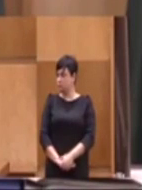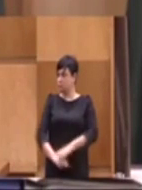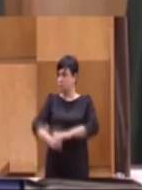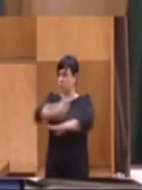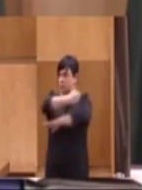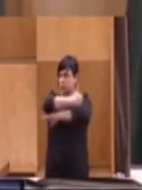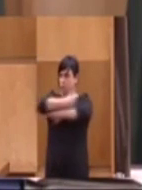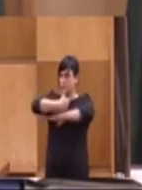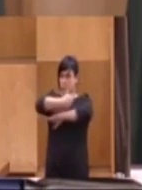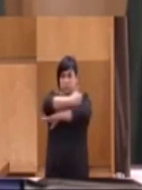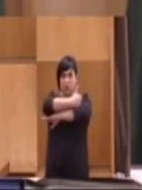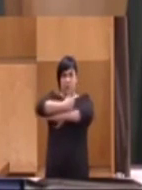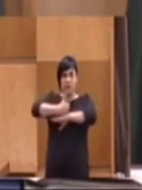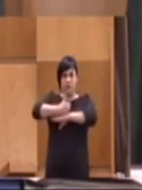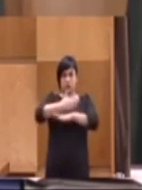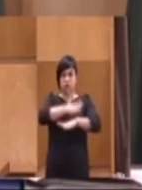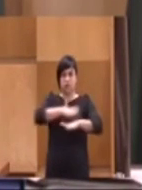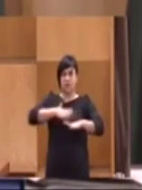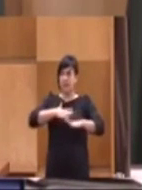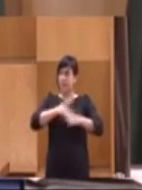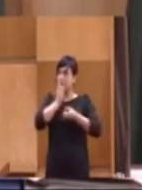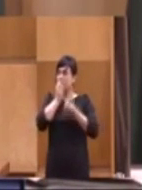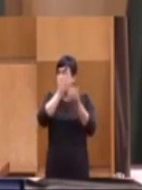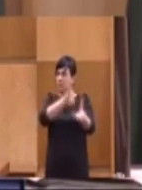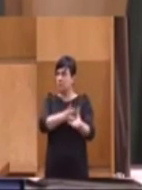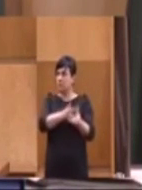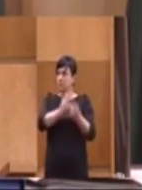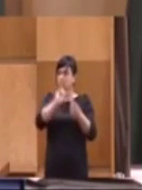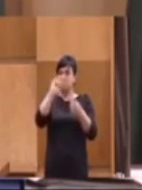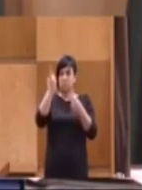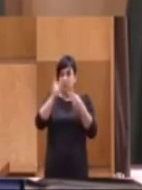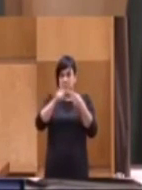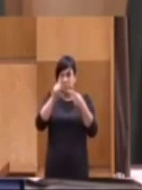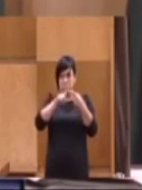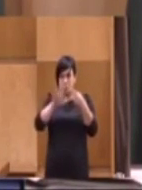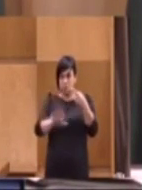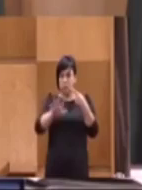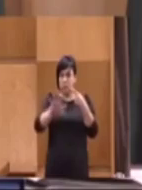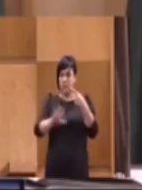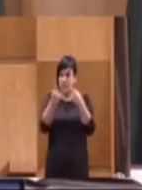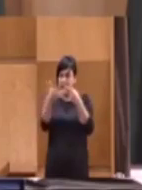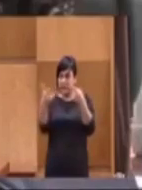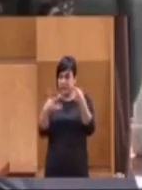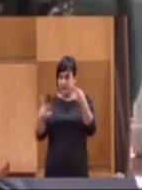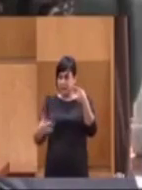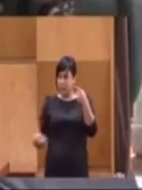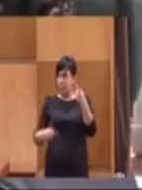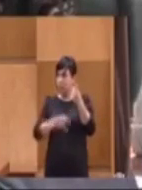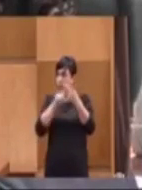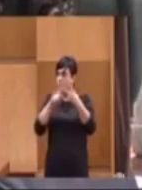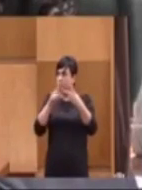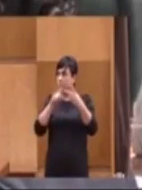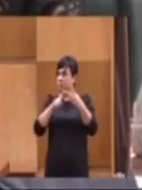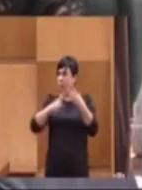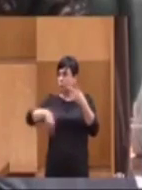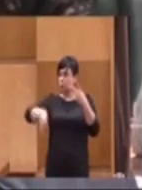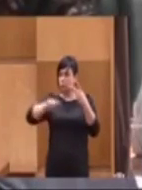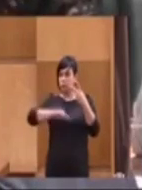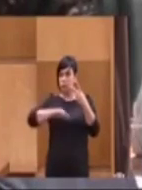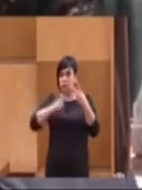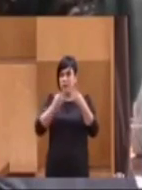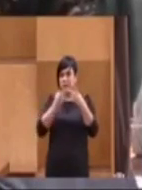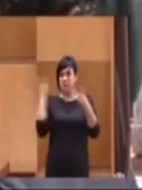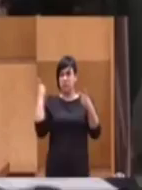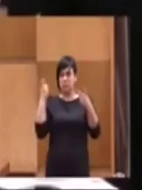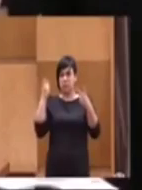hablar? SEÑOR Sí, perdón, señora Asensio. Queda el primer punto tal y como está redactado y el segundo punto, como hemos dicho nosotros… el segundo se